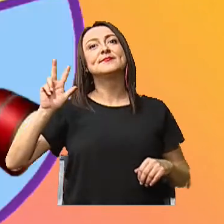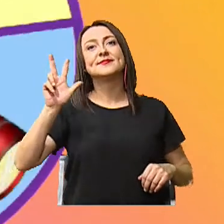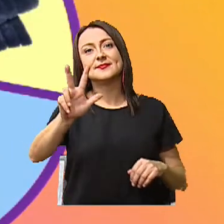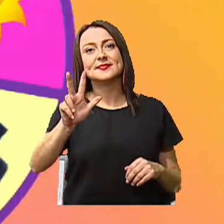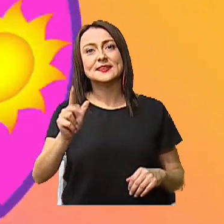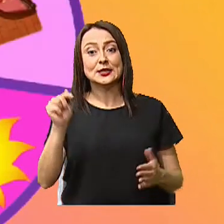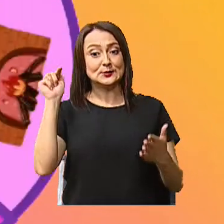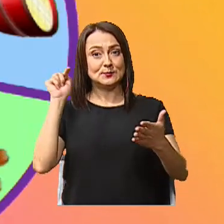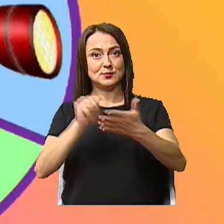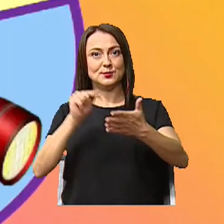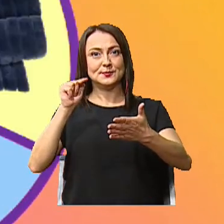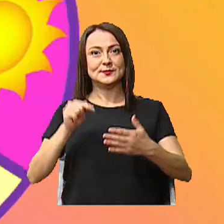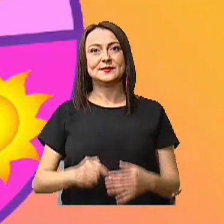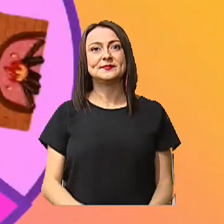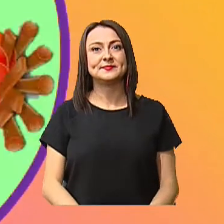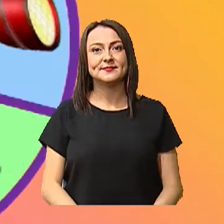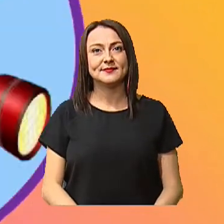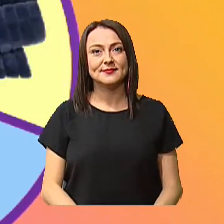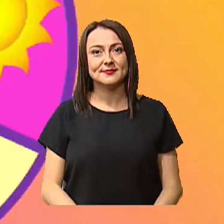Presionamos.